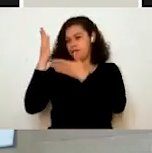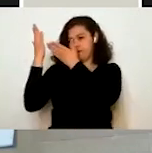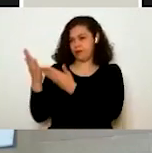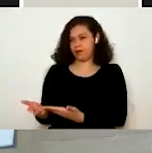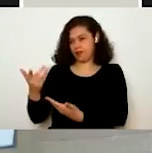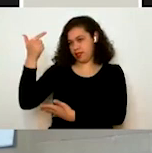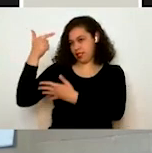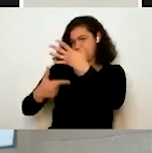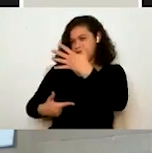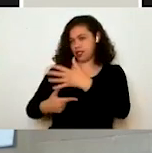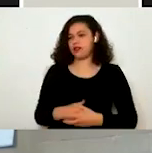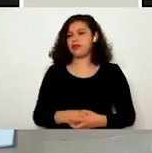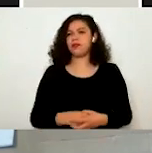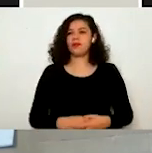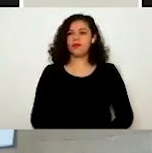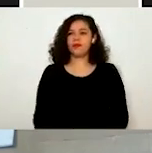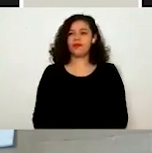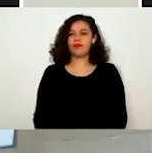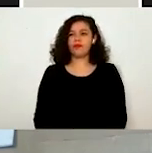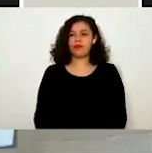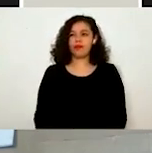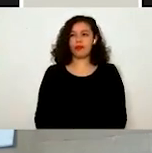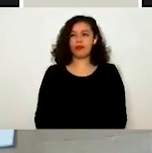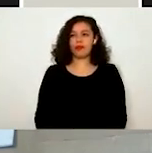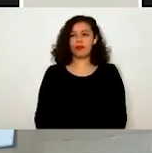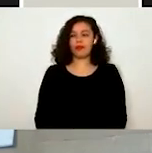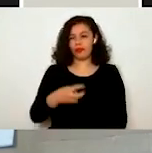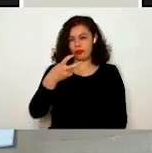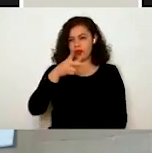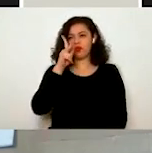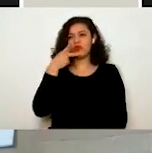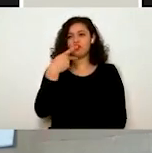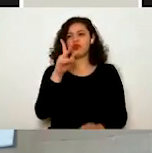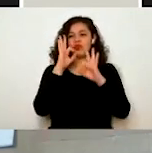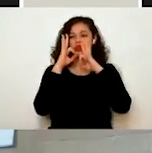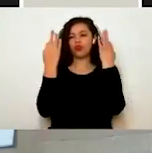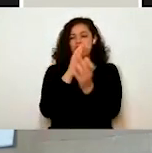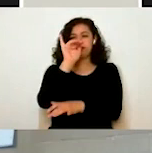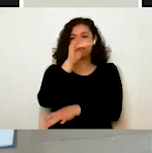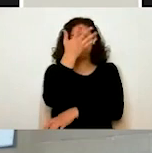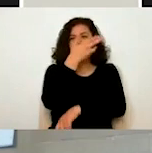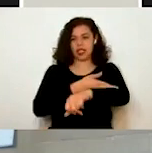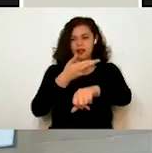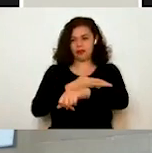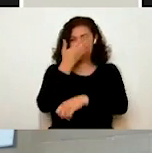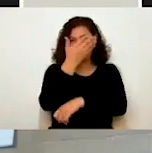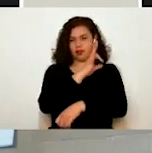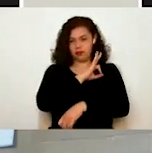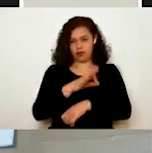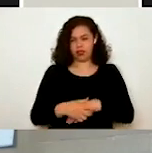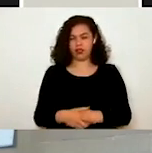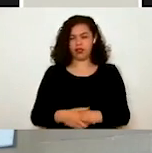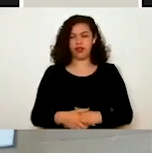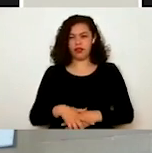Entonces, bueno, esta es la forma en la que ustedes pueden realizar solicitudes de trámites. A través de todos los